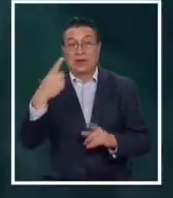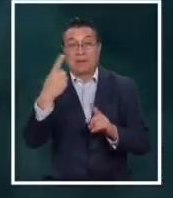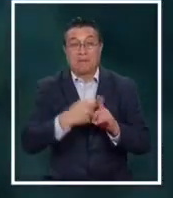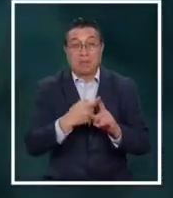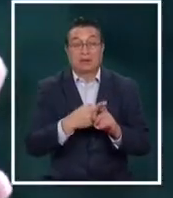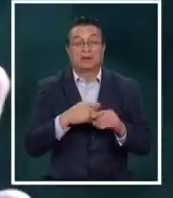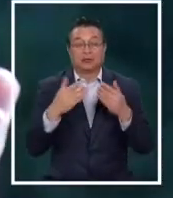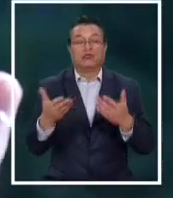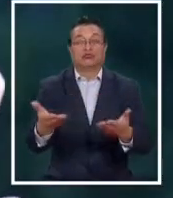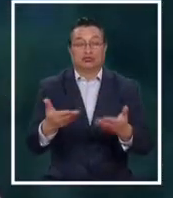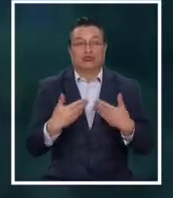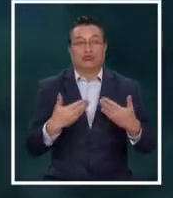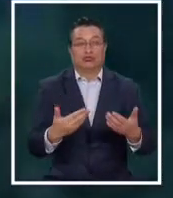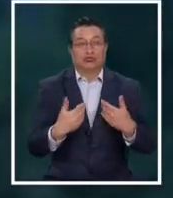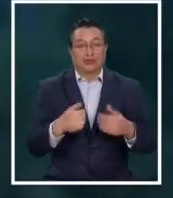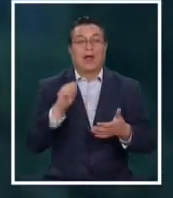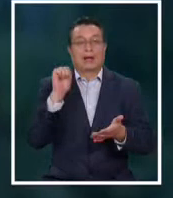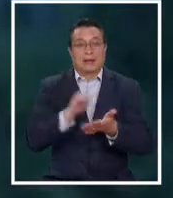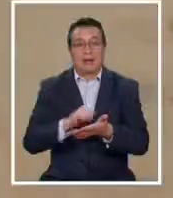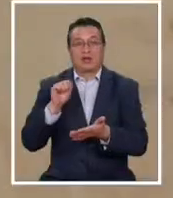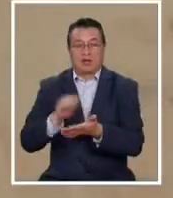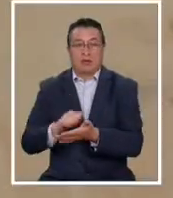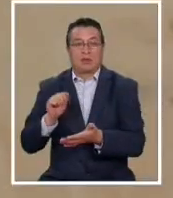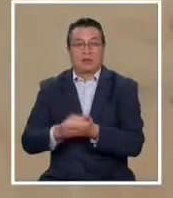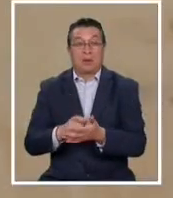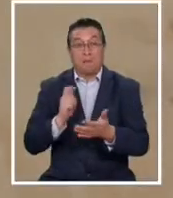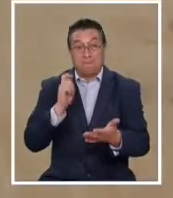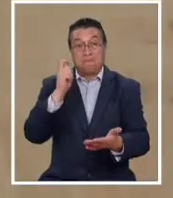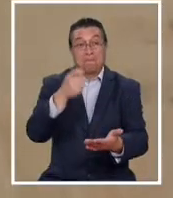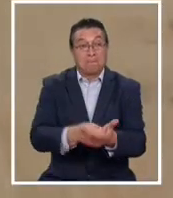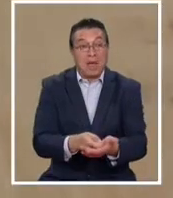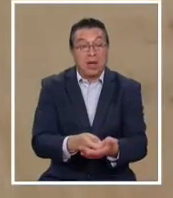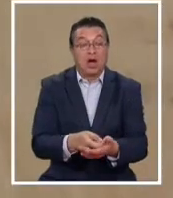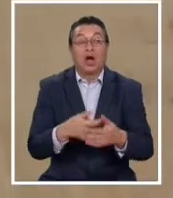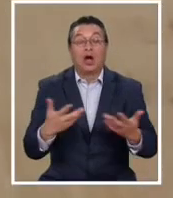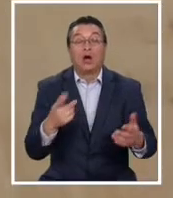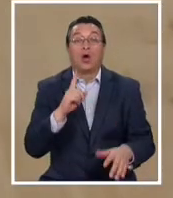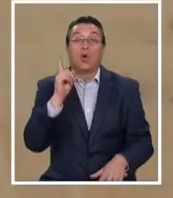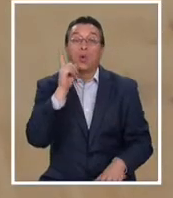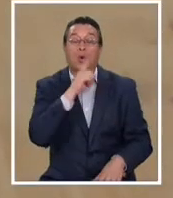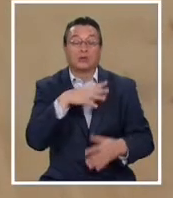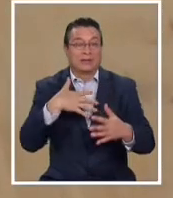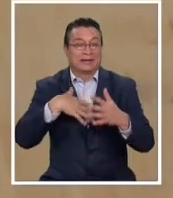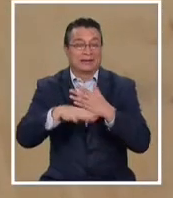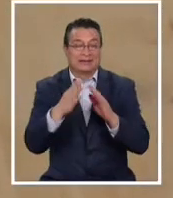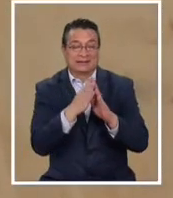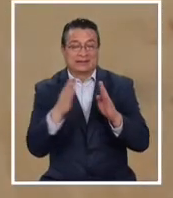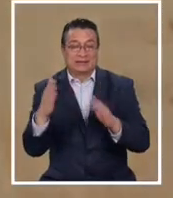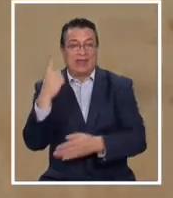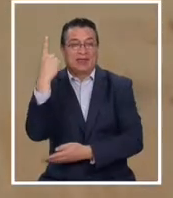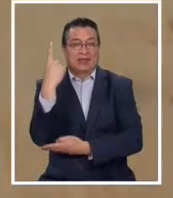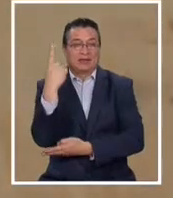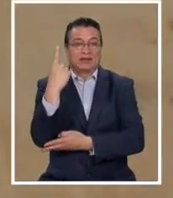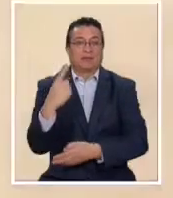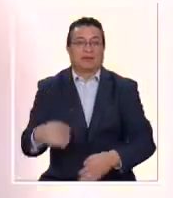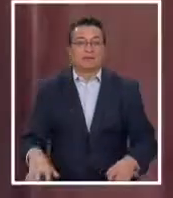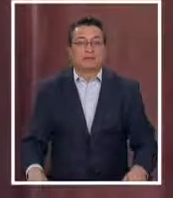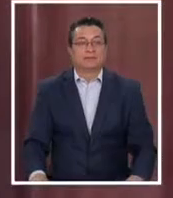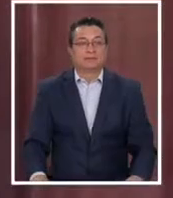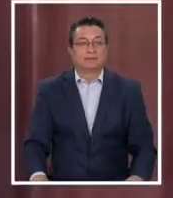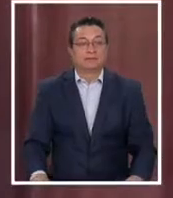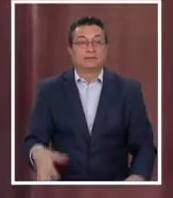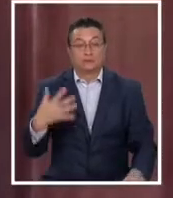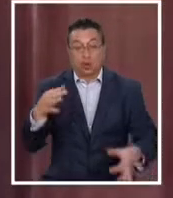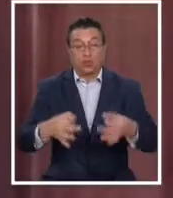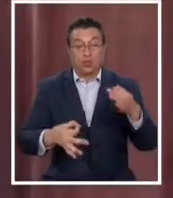se recepcionarán los reclamos. El pago se realizará la última quincena de diciembre. Se